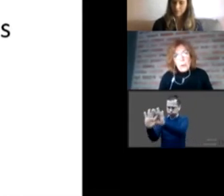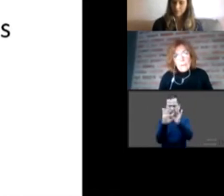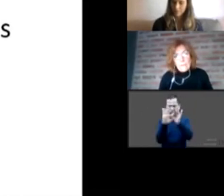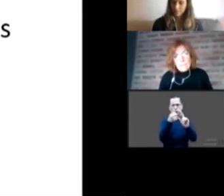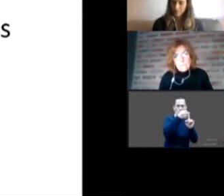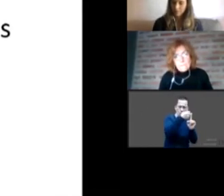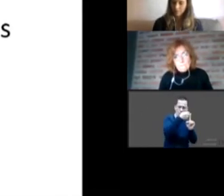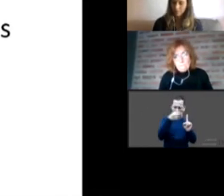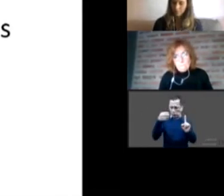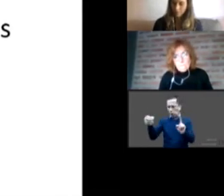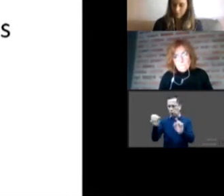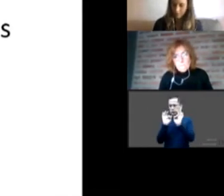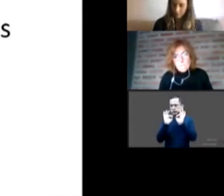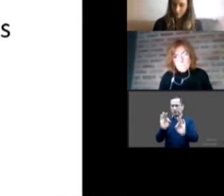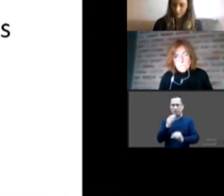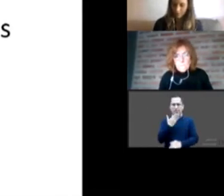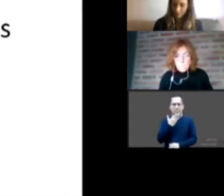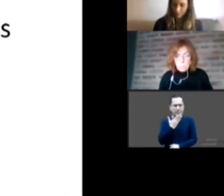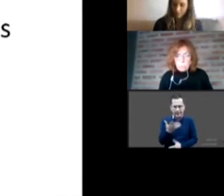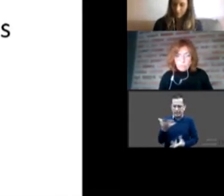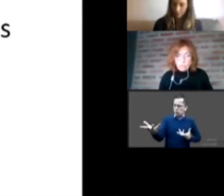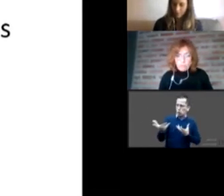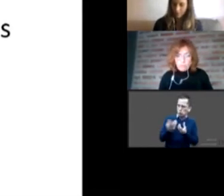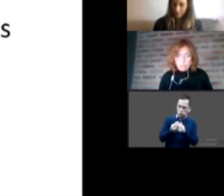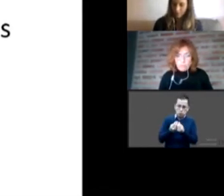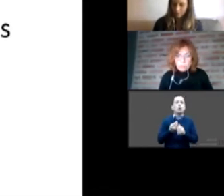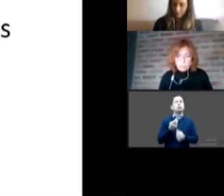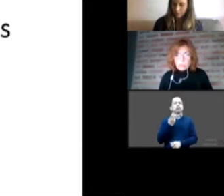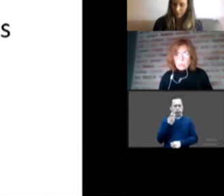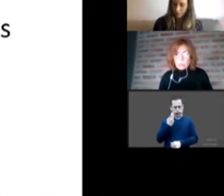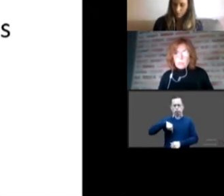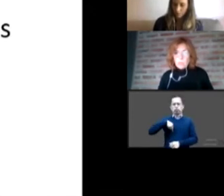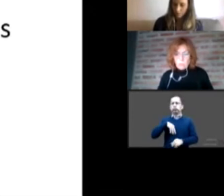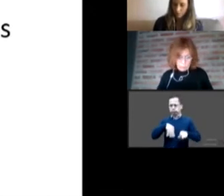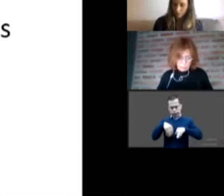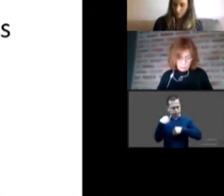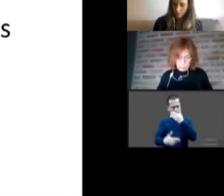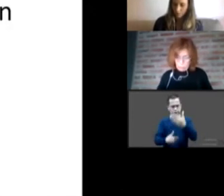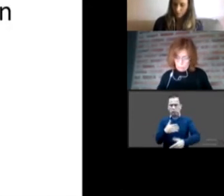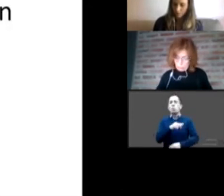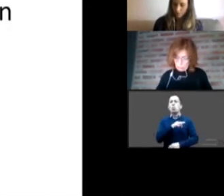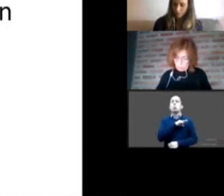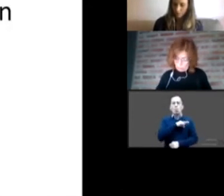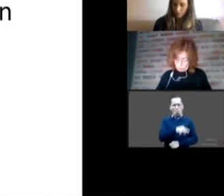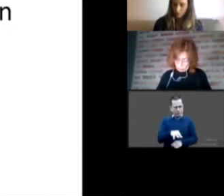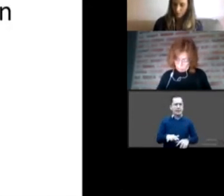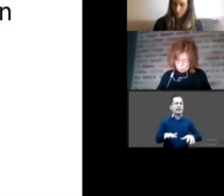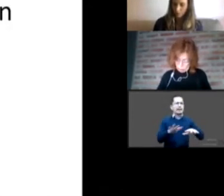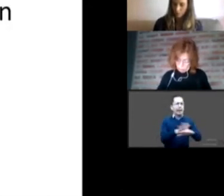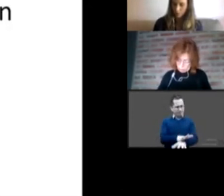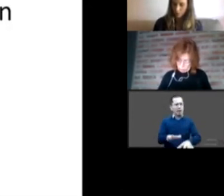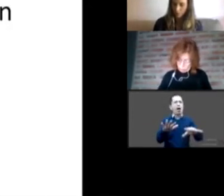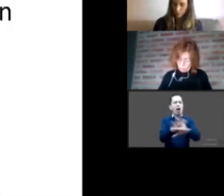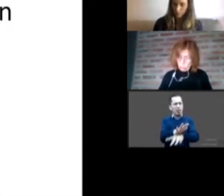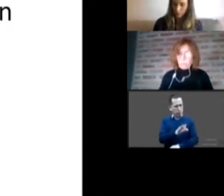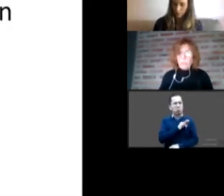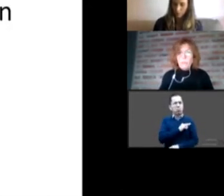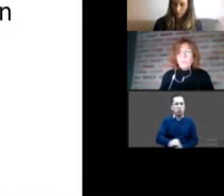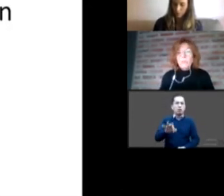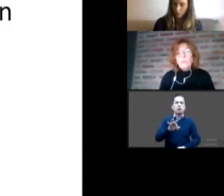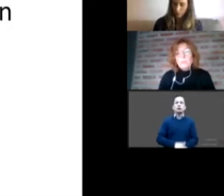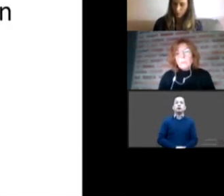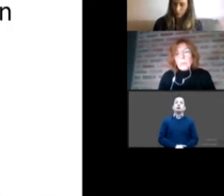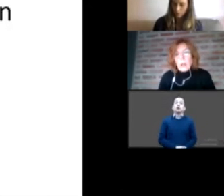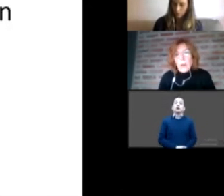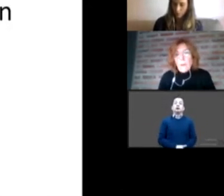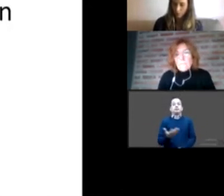incidir en que sí operen cambios quedan para sí